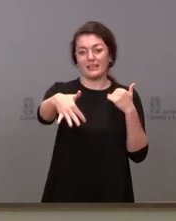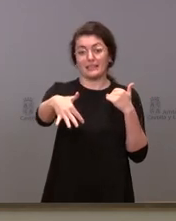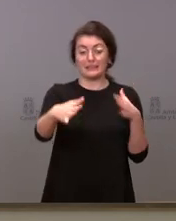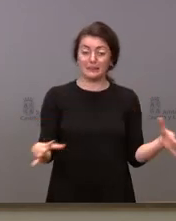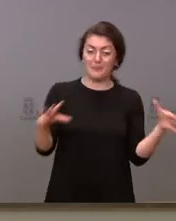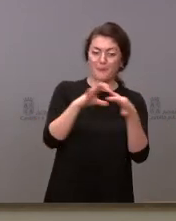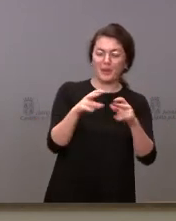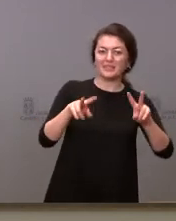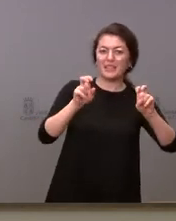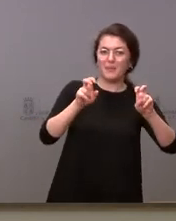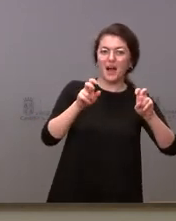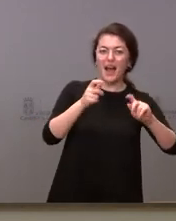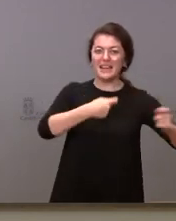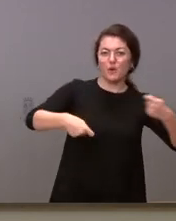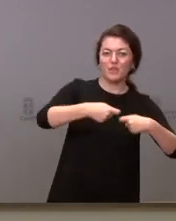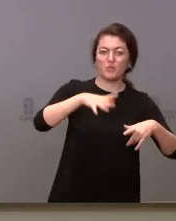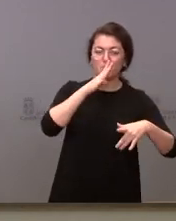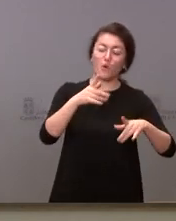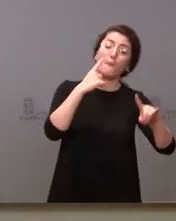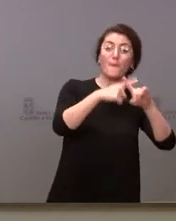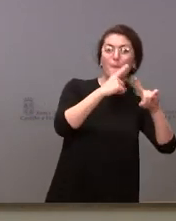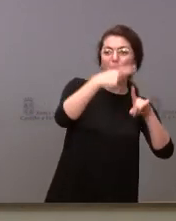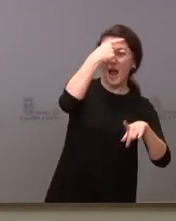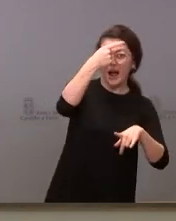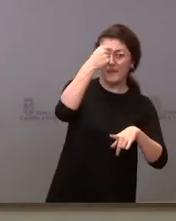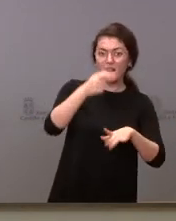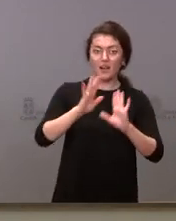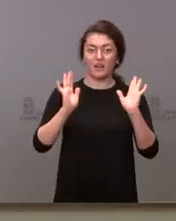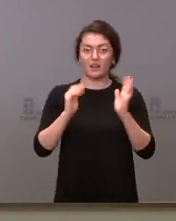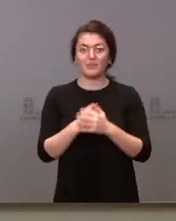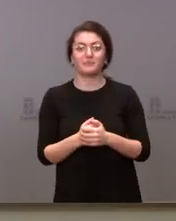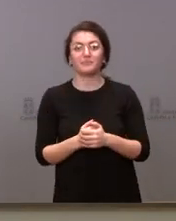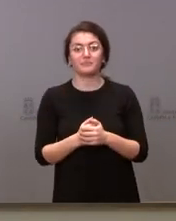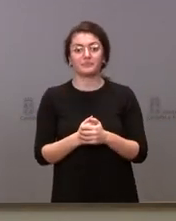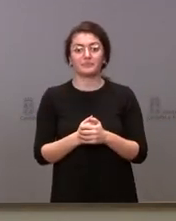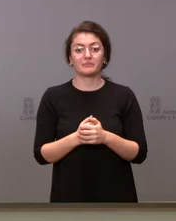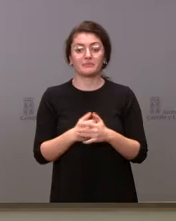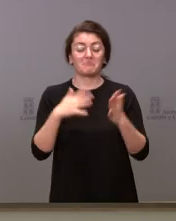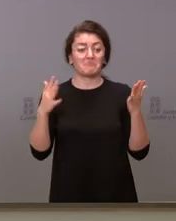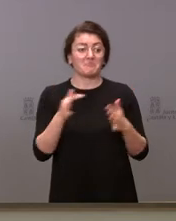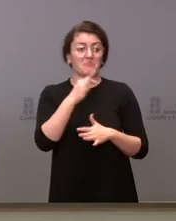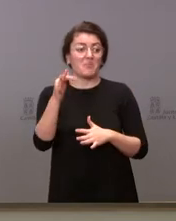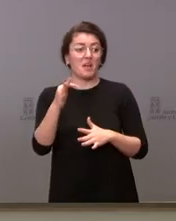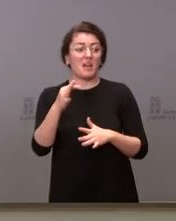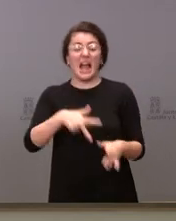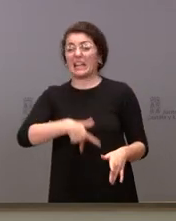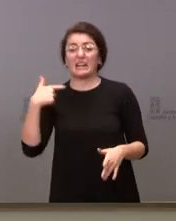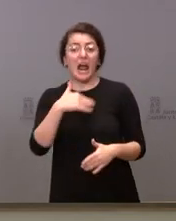Es un compromiso con Por Ávila, por un lado, y en general no sé si ha habido alguna novedad, si hay algún avance